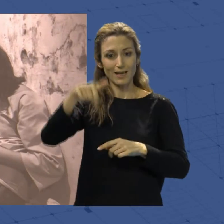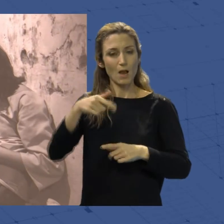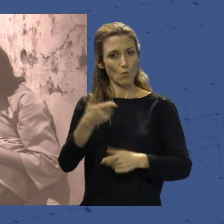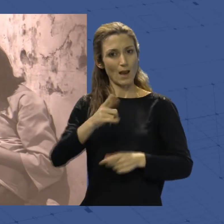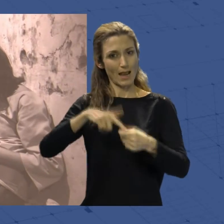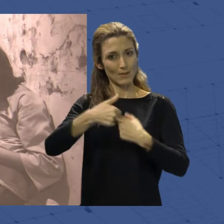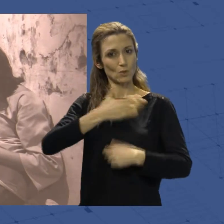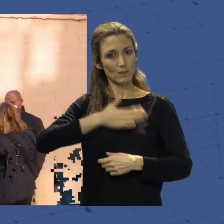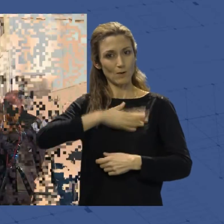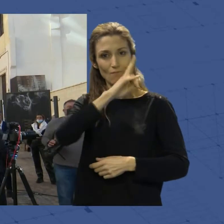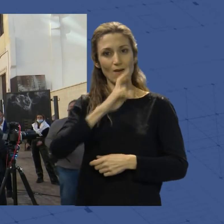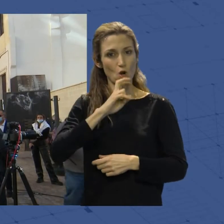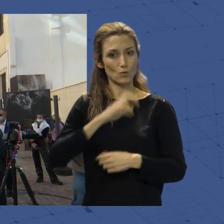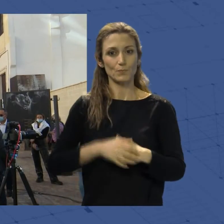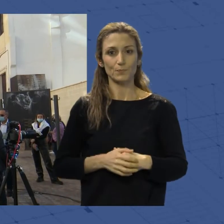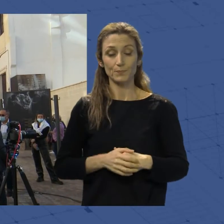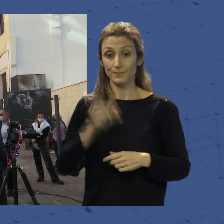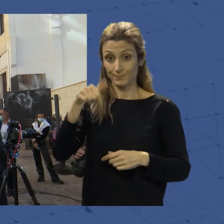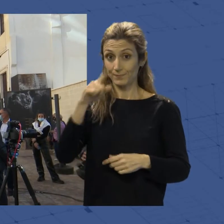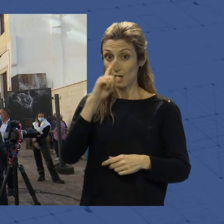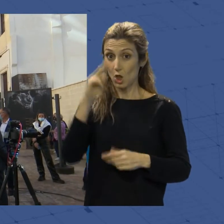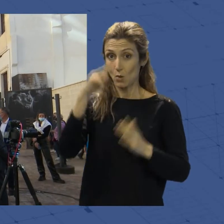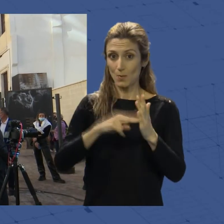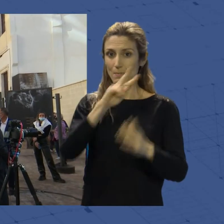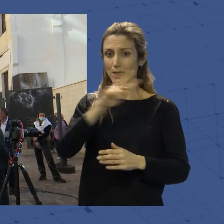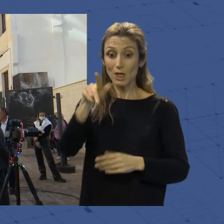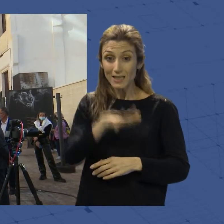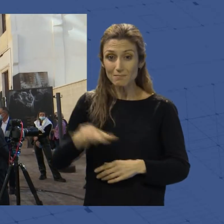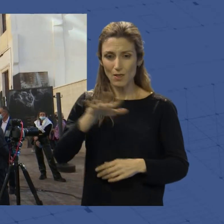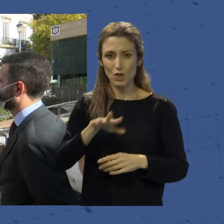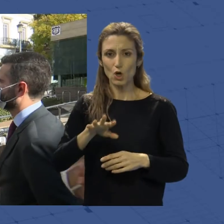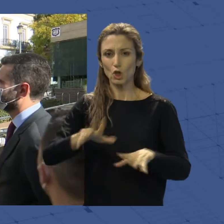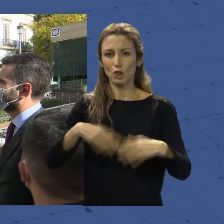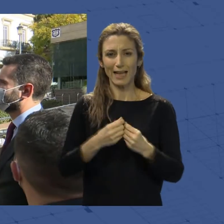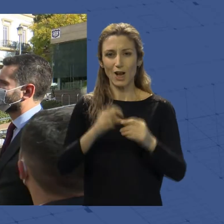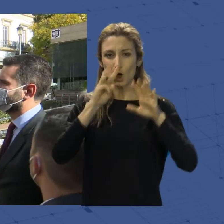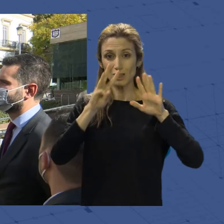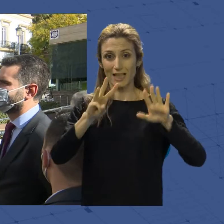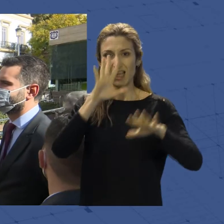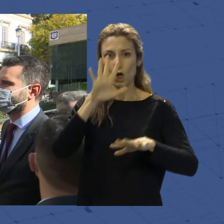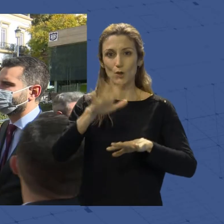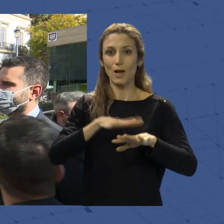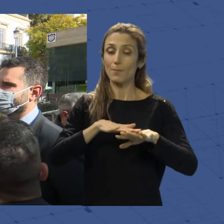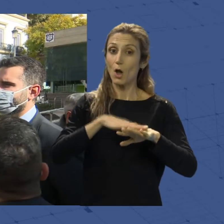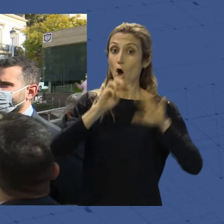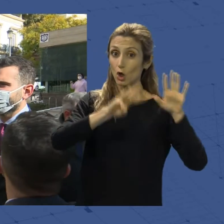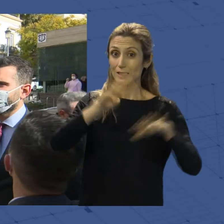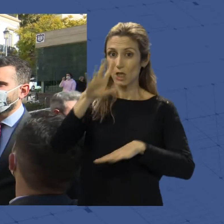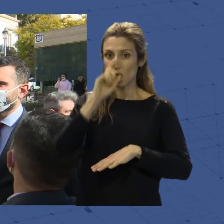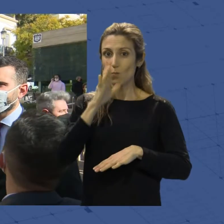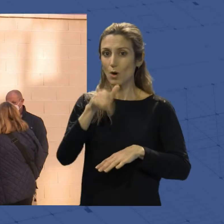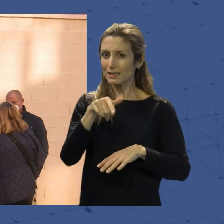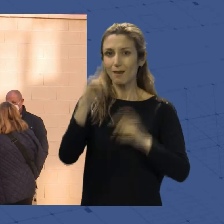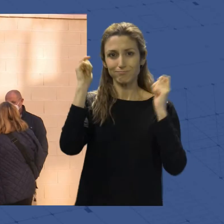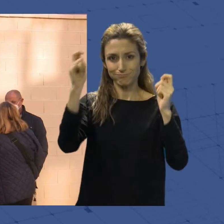valor histórico. Este 2022 el espacio cumple 85 años y el Ayuntamiento ha querido celebrar esta efeméride de un